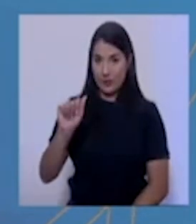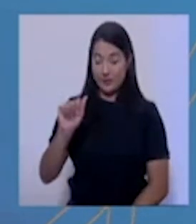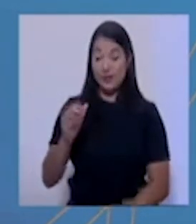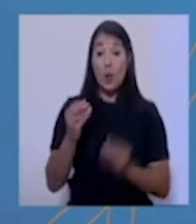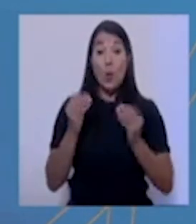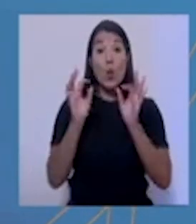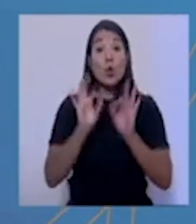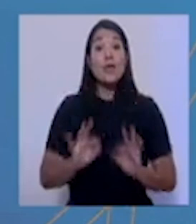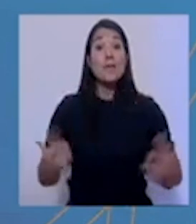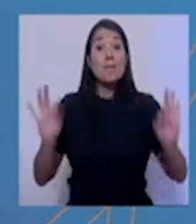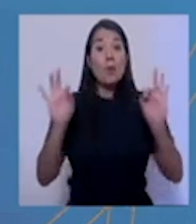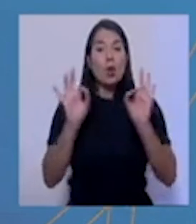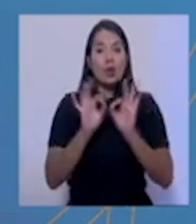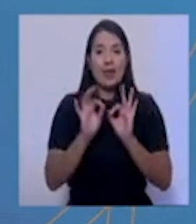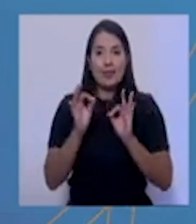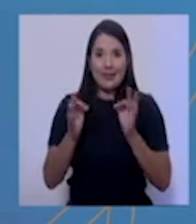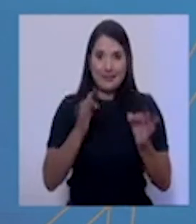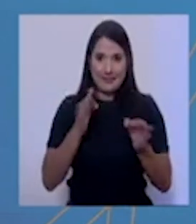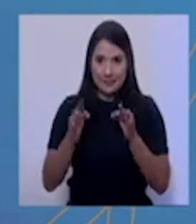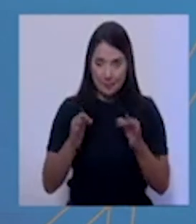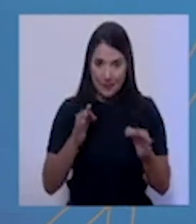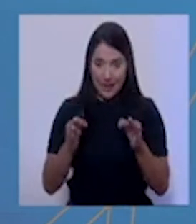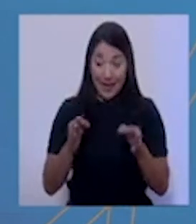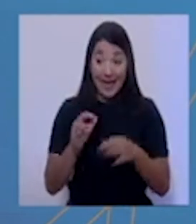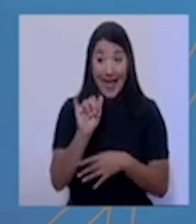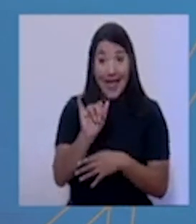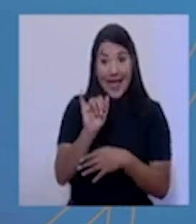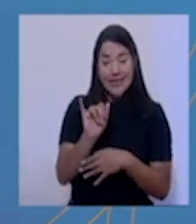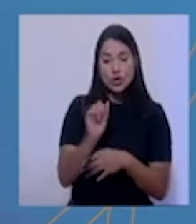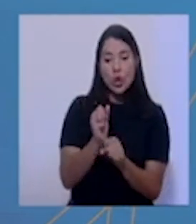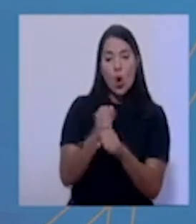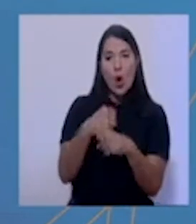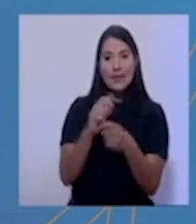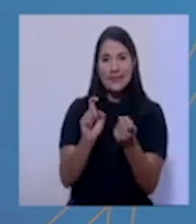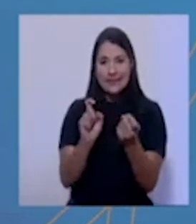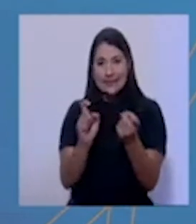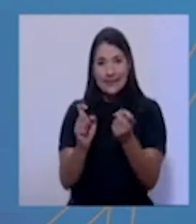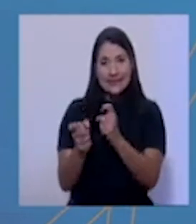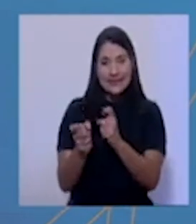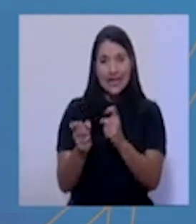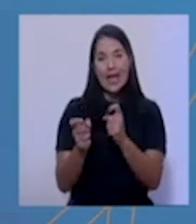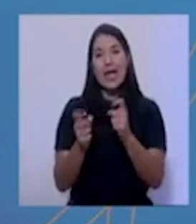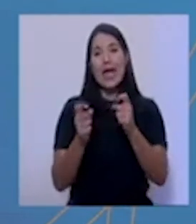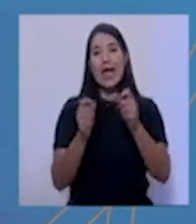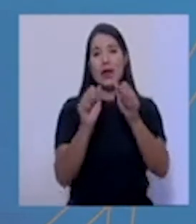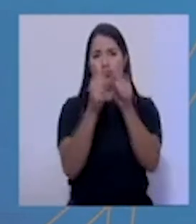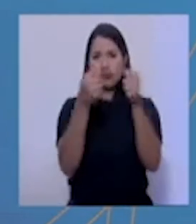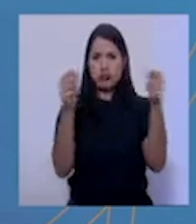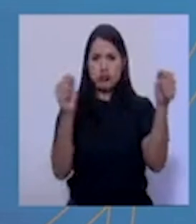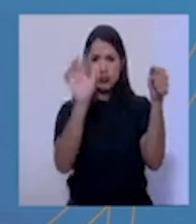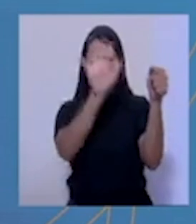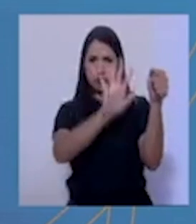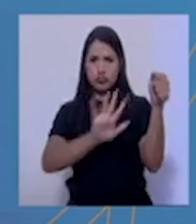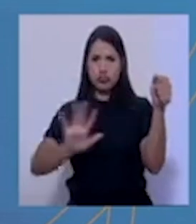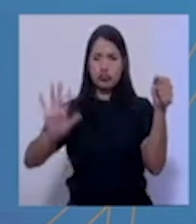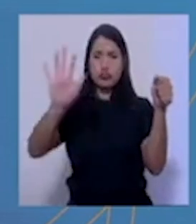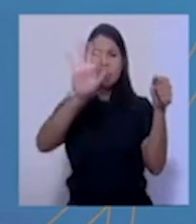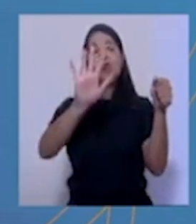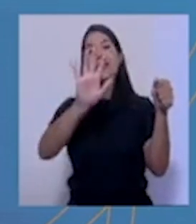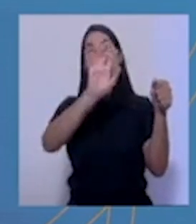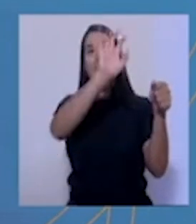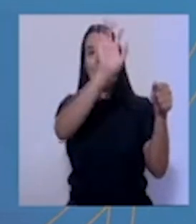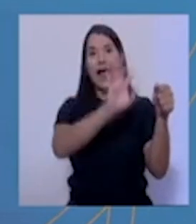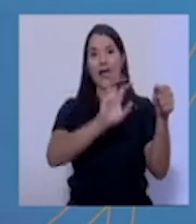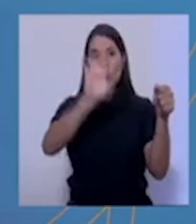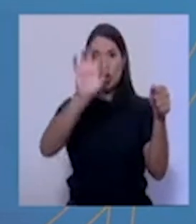mencionar que esto readecúa el escenario o el mapa de cantones, tanto en área metropolitana